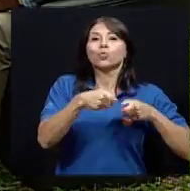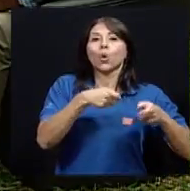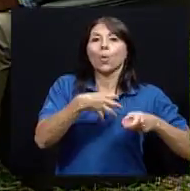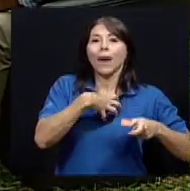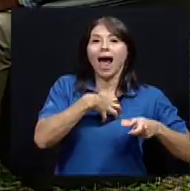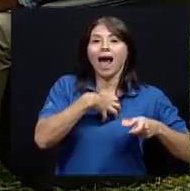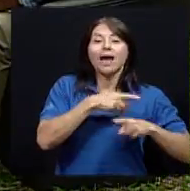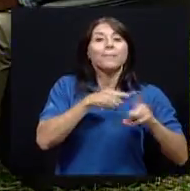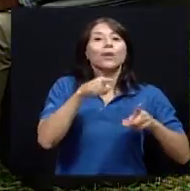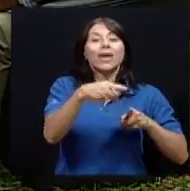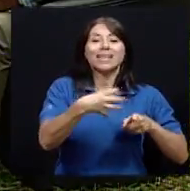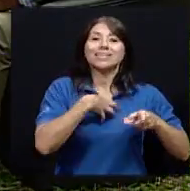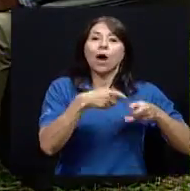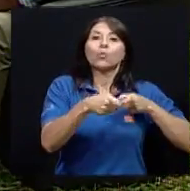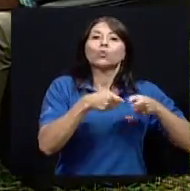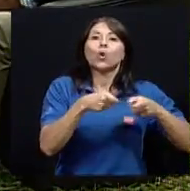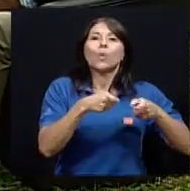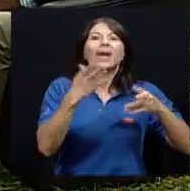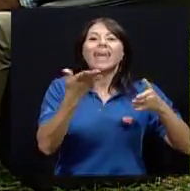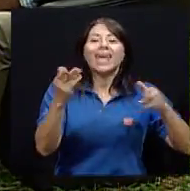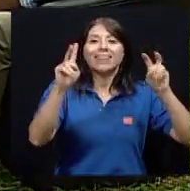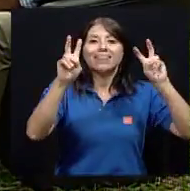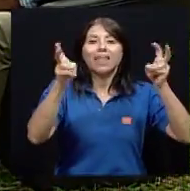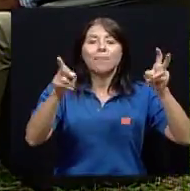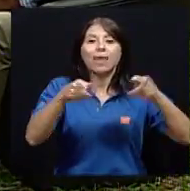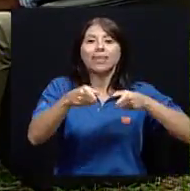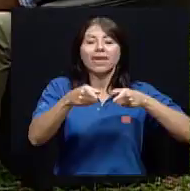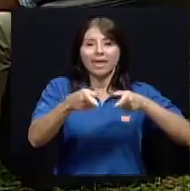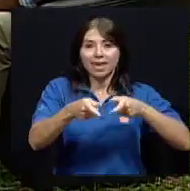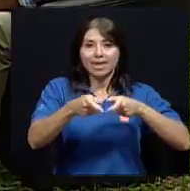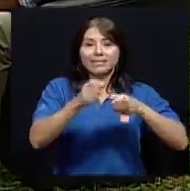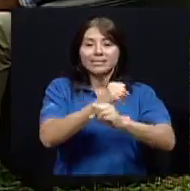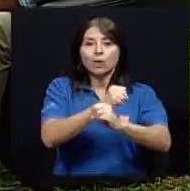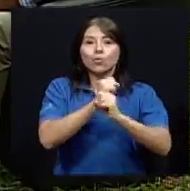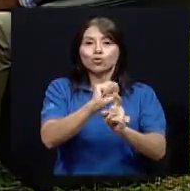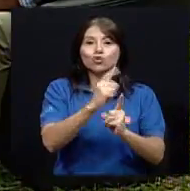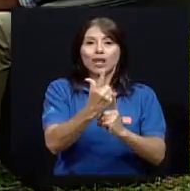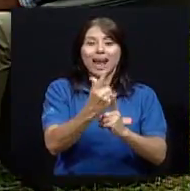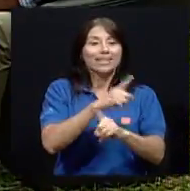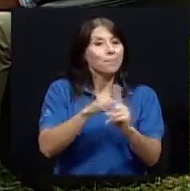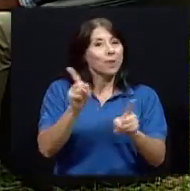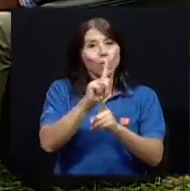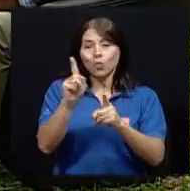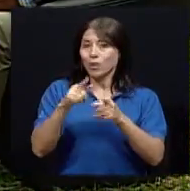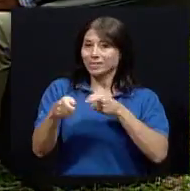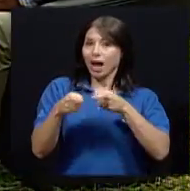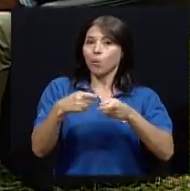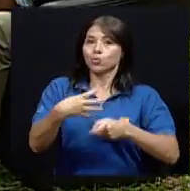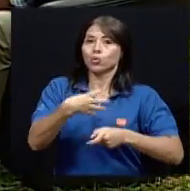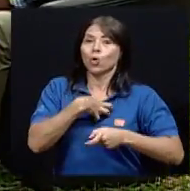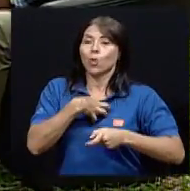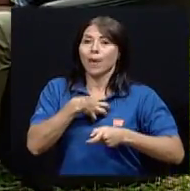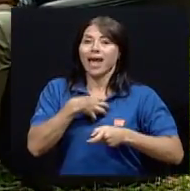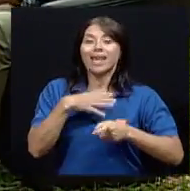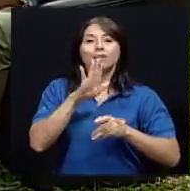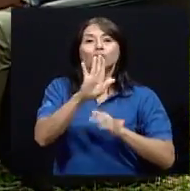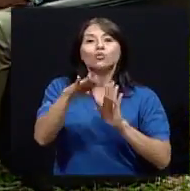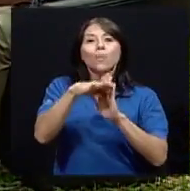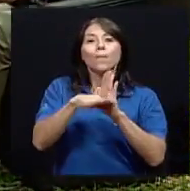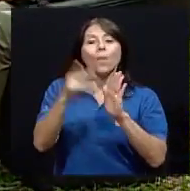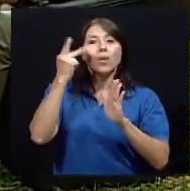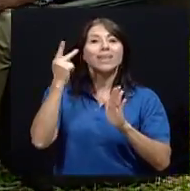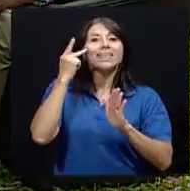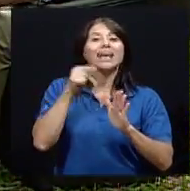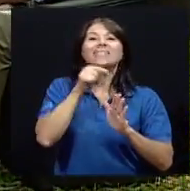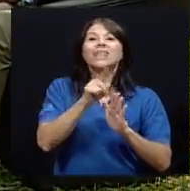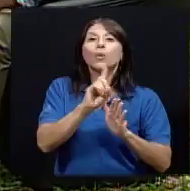seguros sociales, pero no en términos de responder a una política que es una competencia del Ministerio. Entonces, lo que uno siente es que, en el marco de una